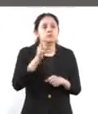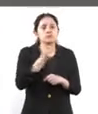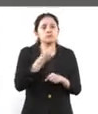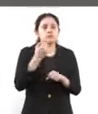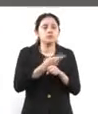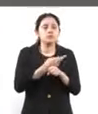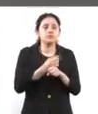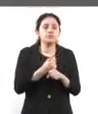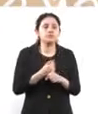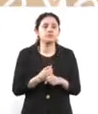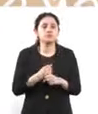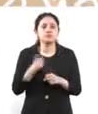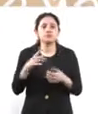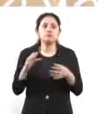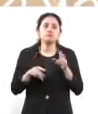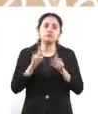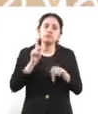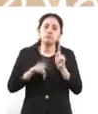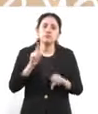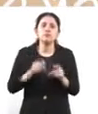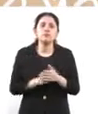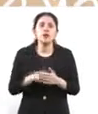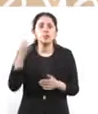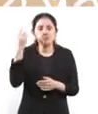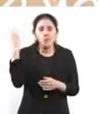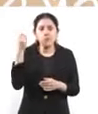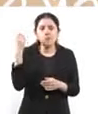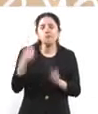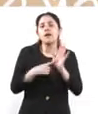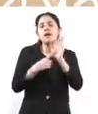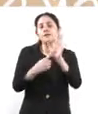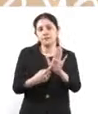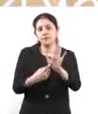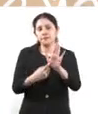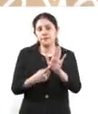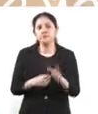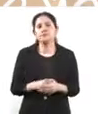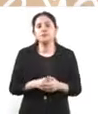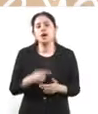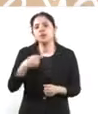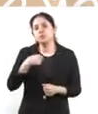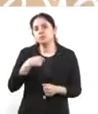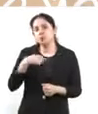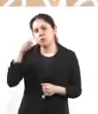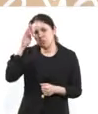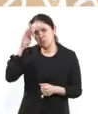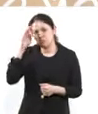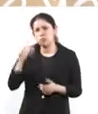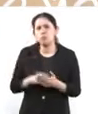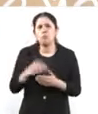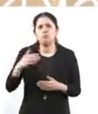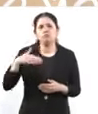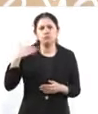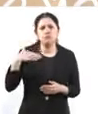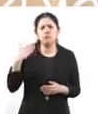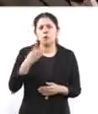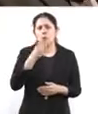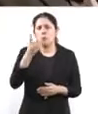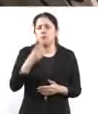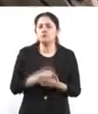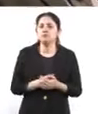colaboración, se pidió que subieran los eventos, también con los venues y ellos, pues evidentemente, con todo el entusiasmo y las ganas lo hicieron, ¿no?